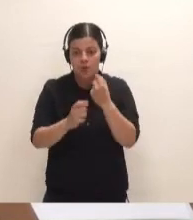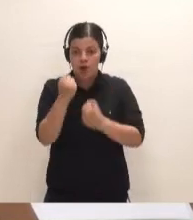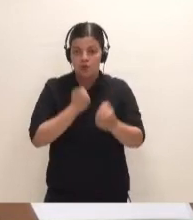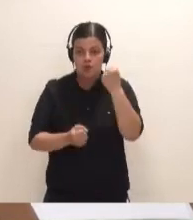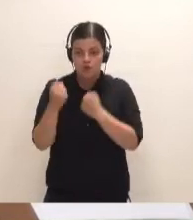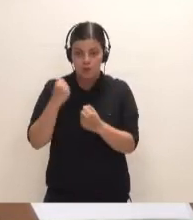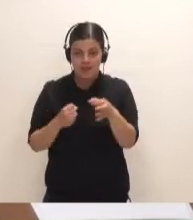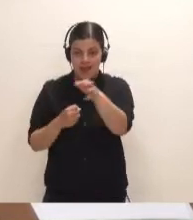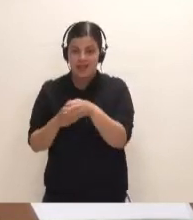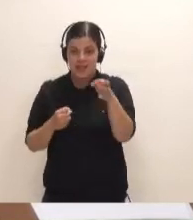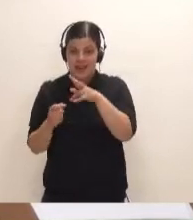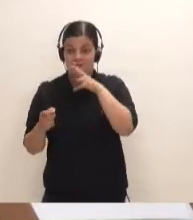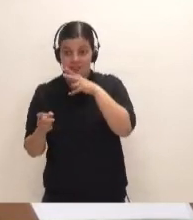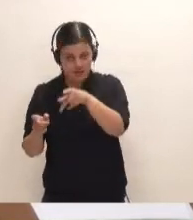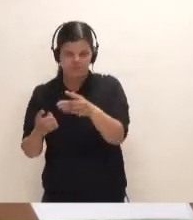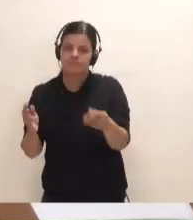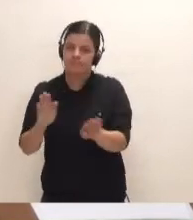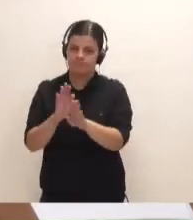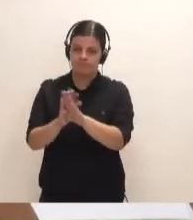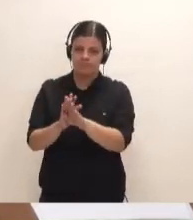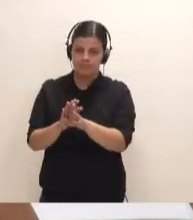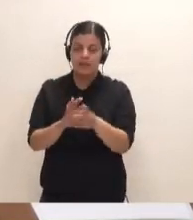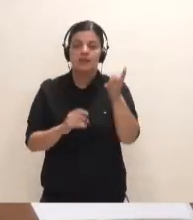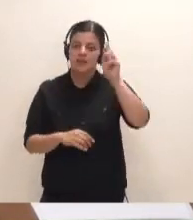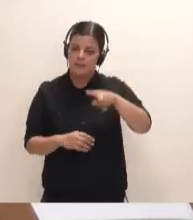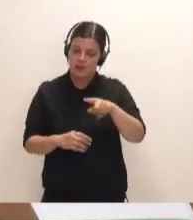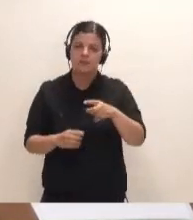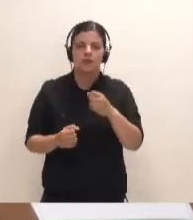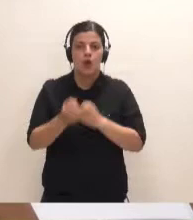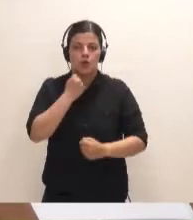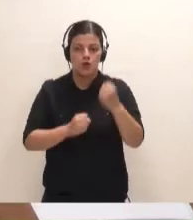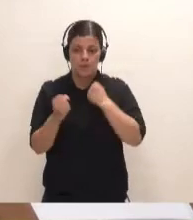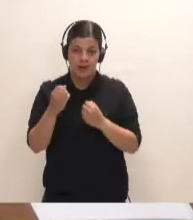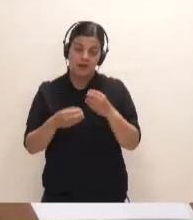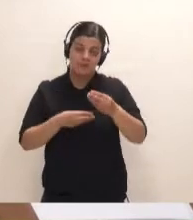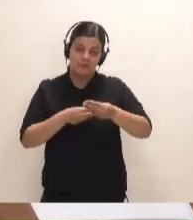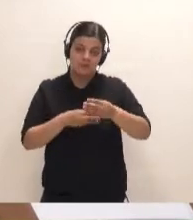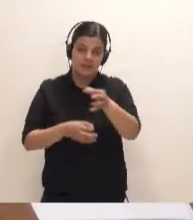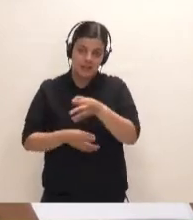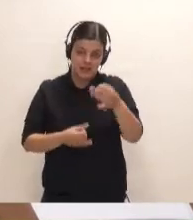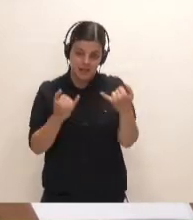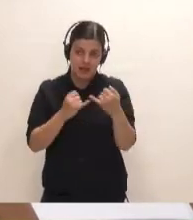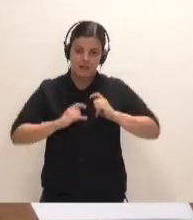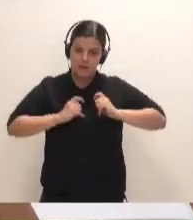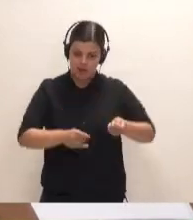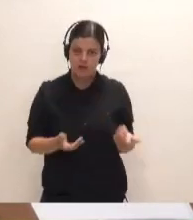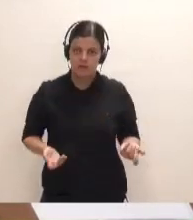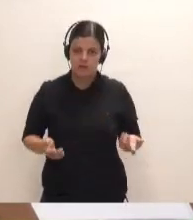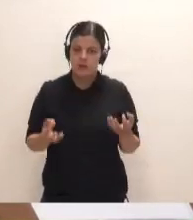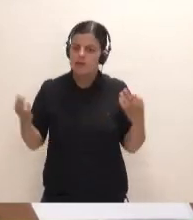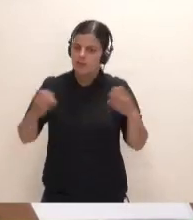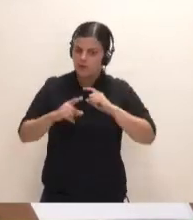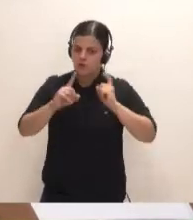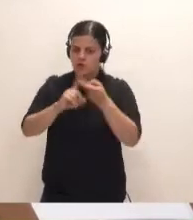de las denominadas Islas Verdes, y desde luego genera también economías en la isla de Tenerife, y que tendremos que buscar soluciones que